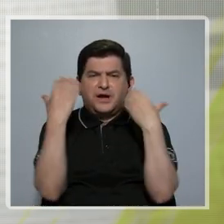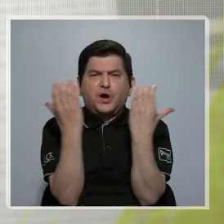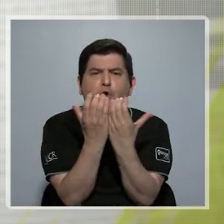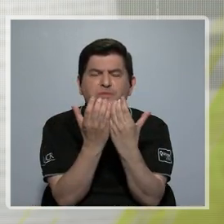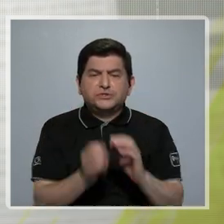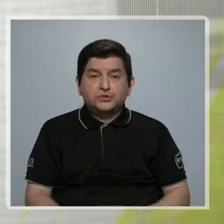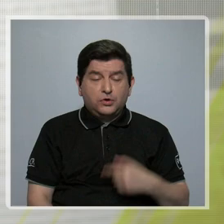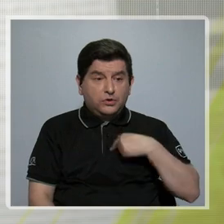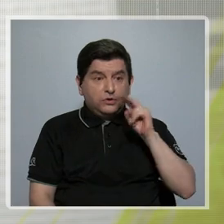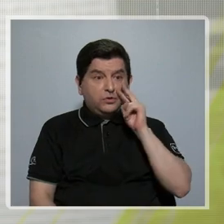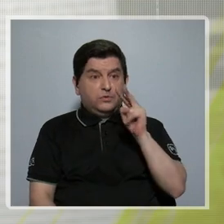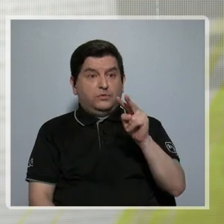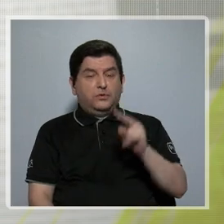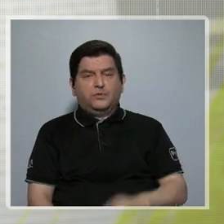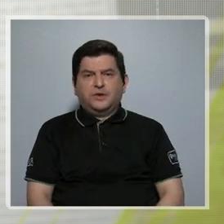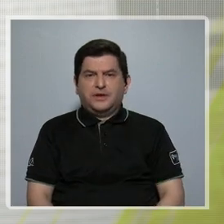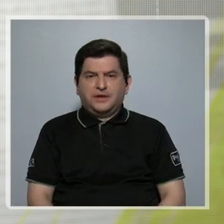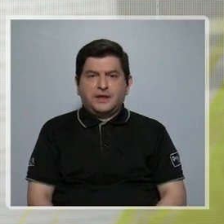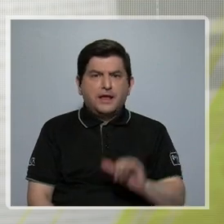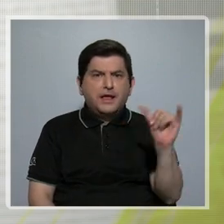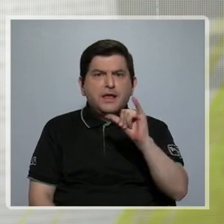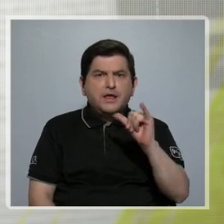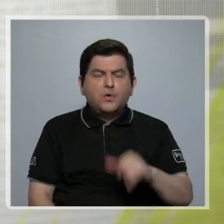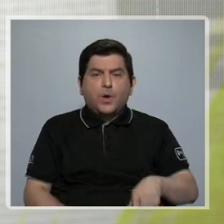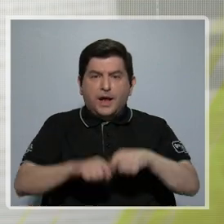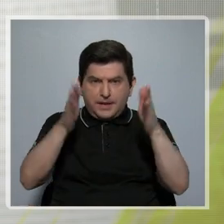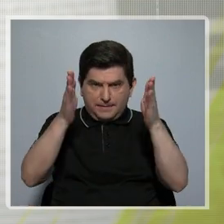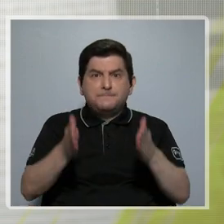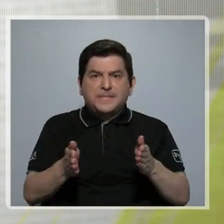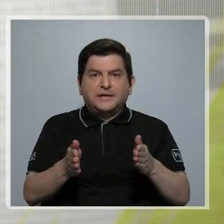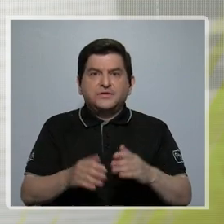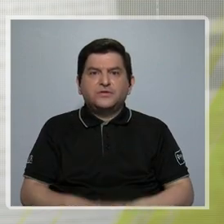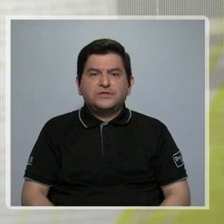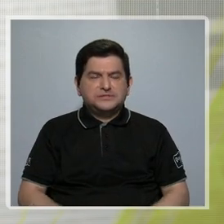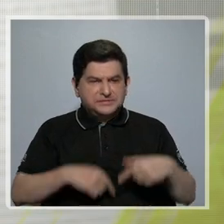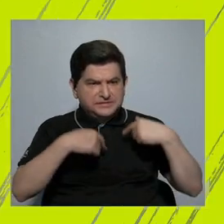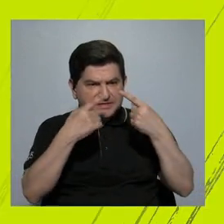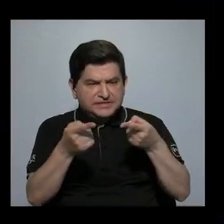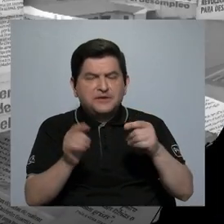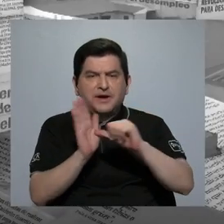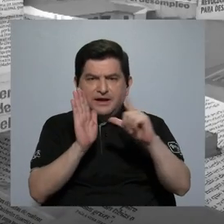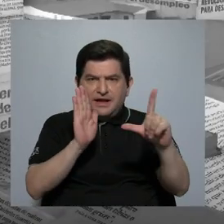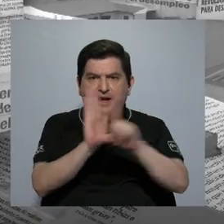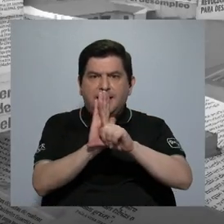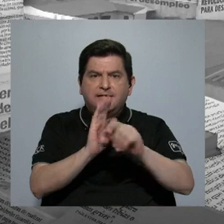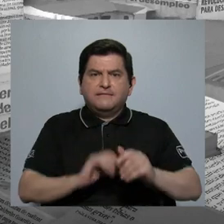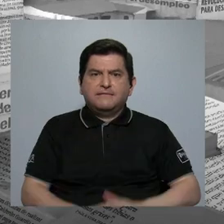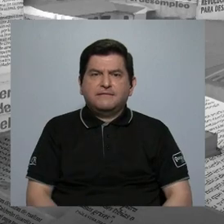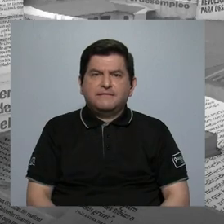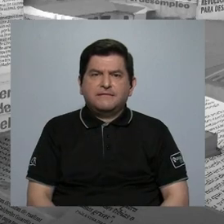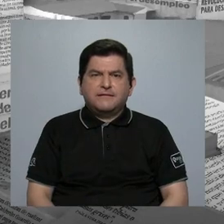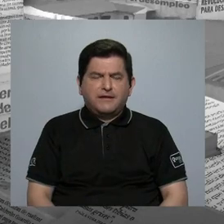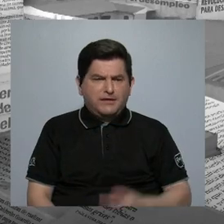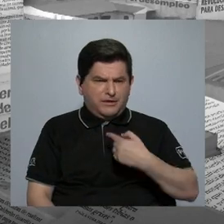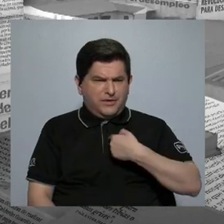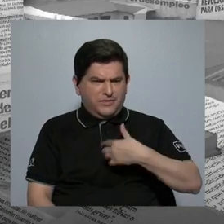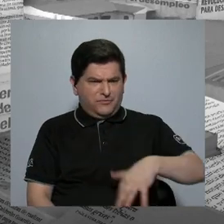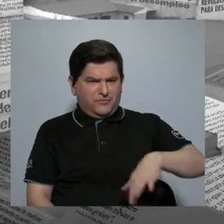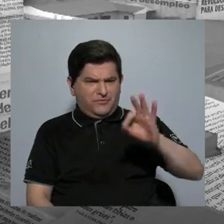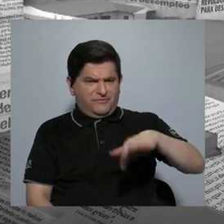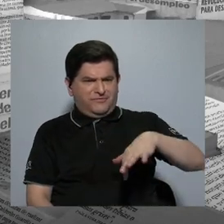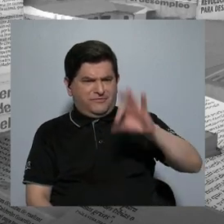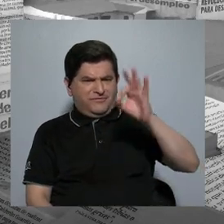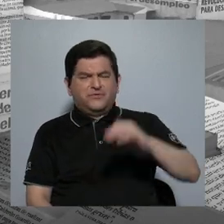y ahí uno puede ver comparecencia también de periodistas en la Asamblea Legislativa y ahí uno encuentra